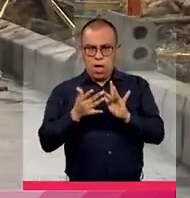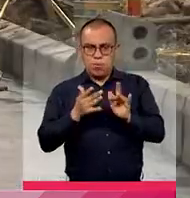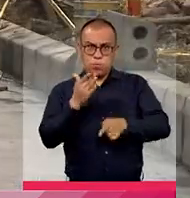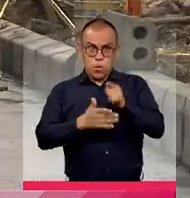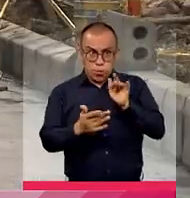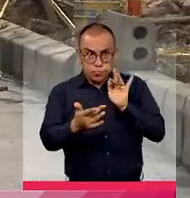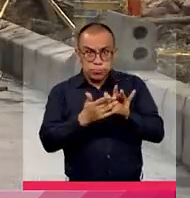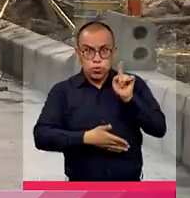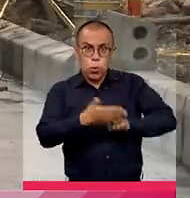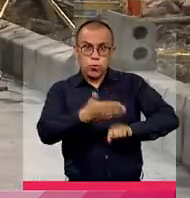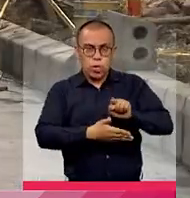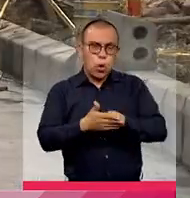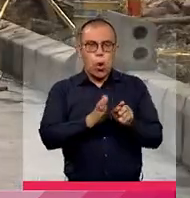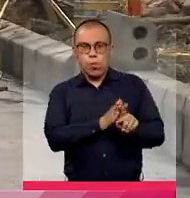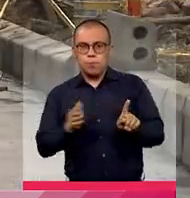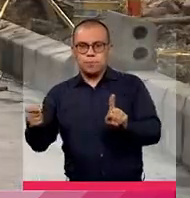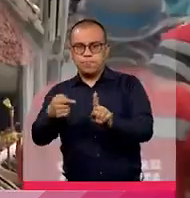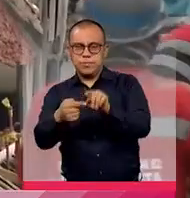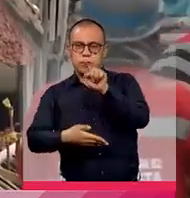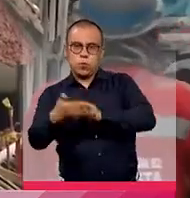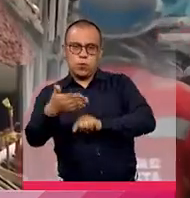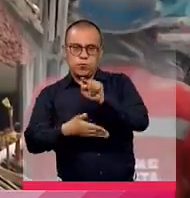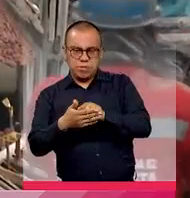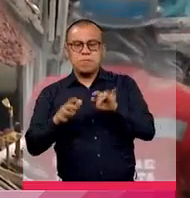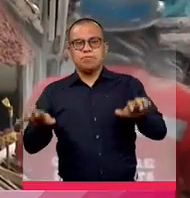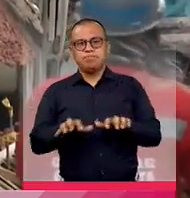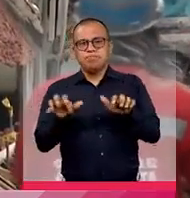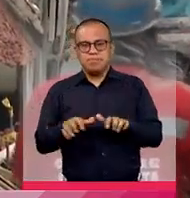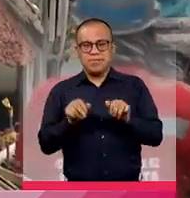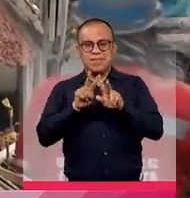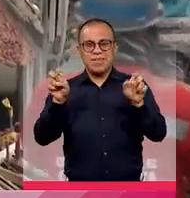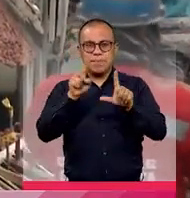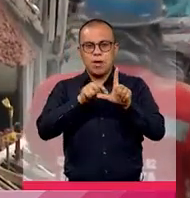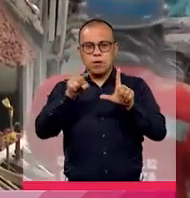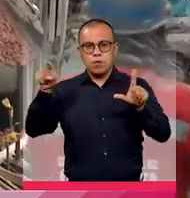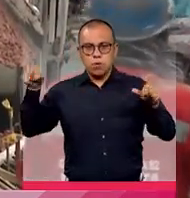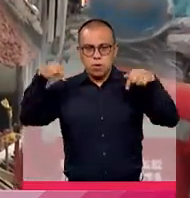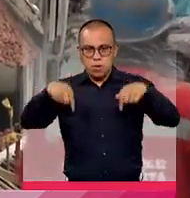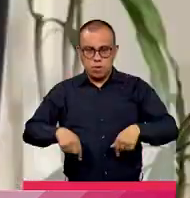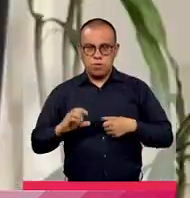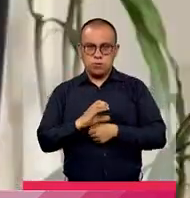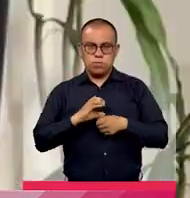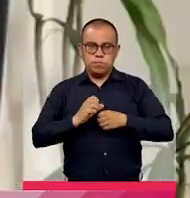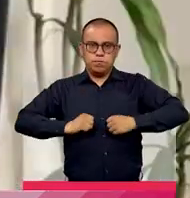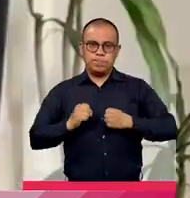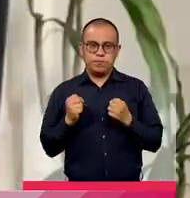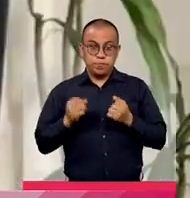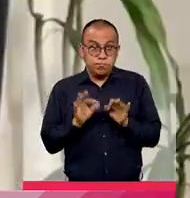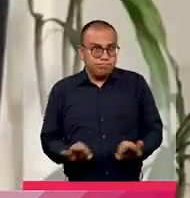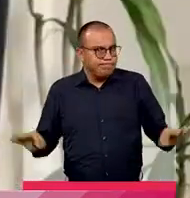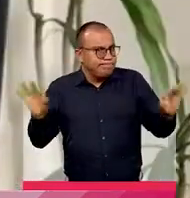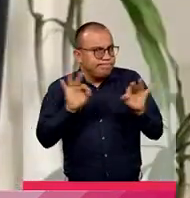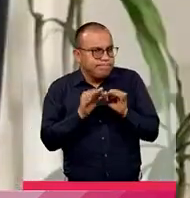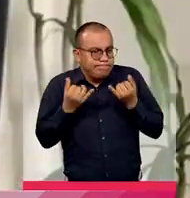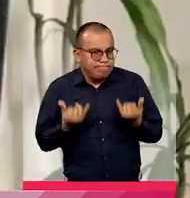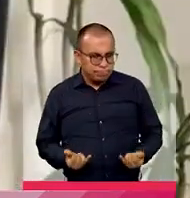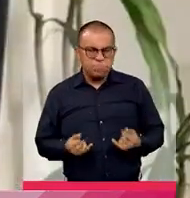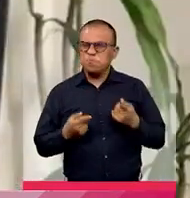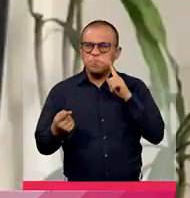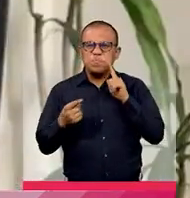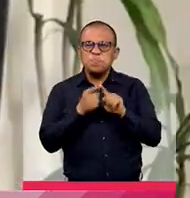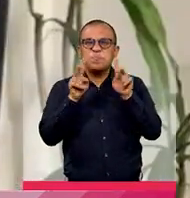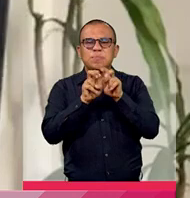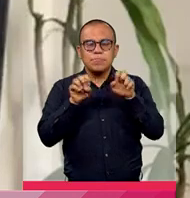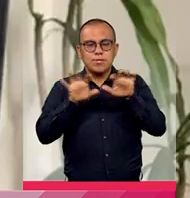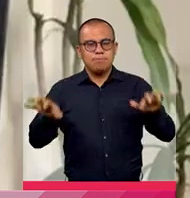indirectos, lo cual permitirá dinamizar y reactivar la economía de Bogotá. Lo cual es muy importante en este momento a fin de generar